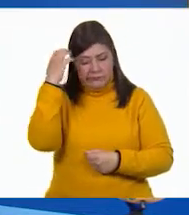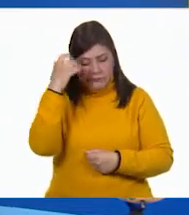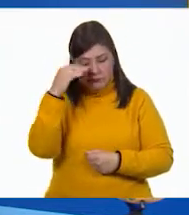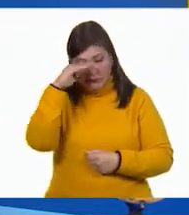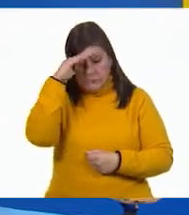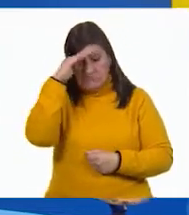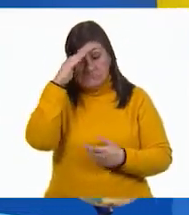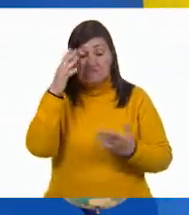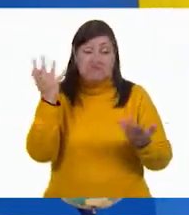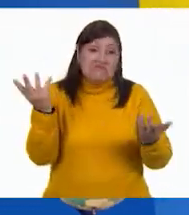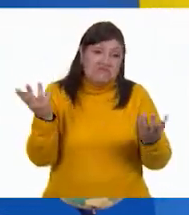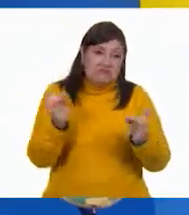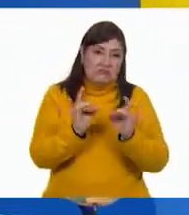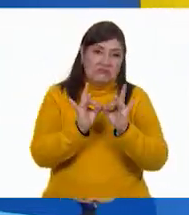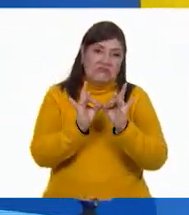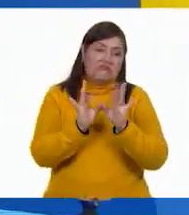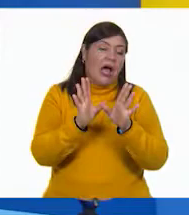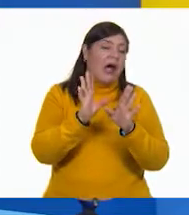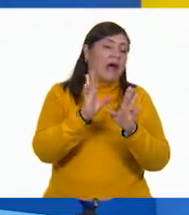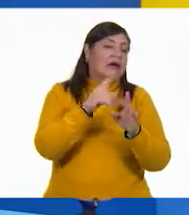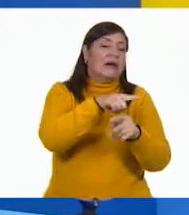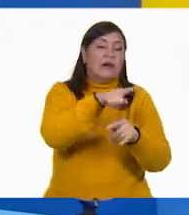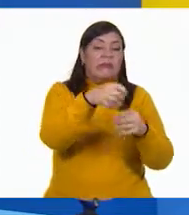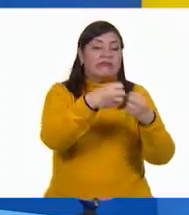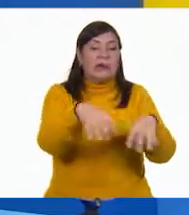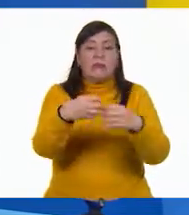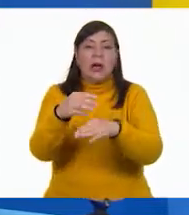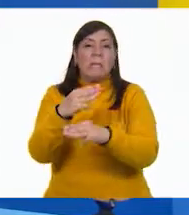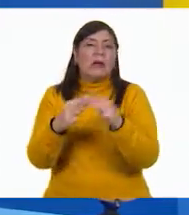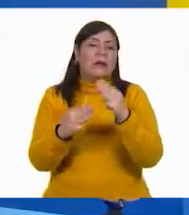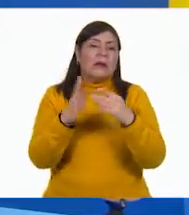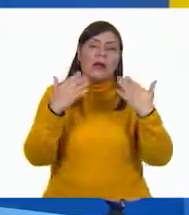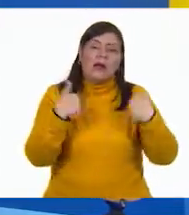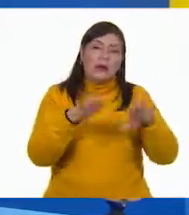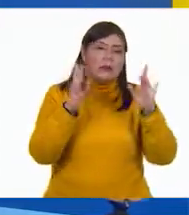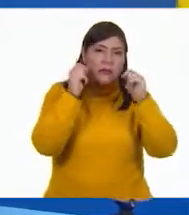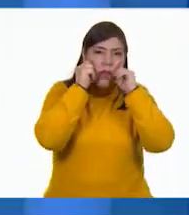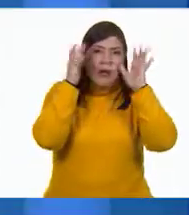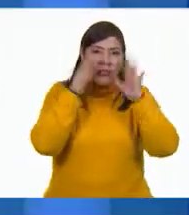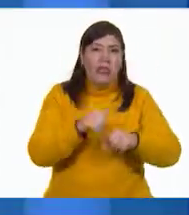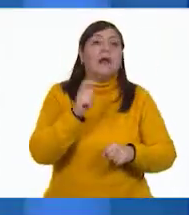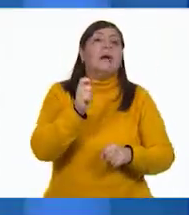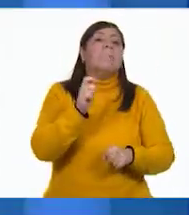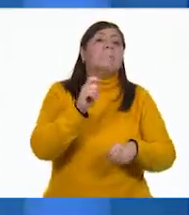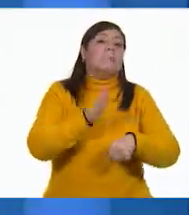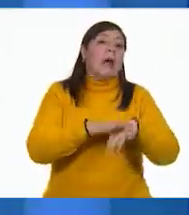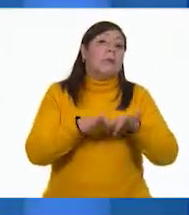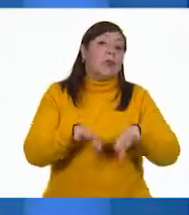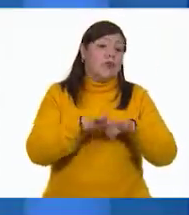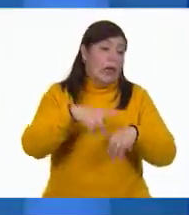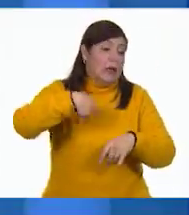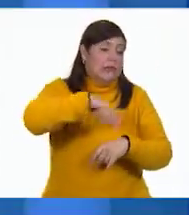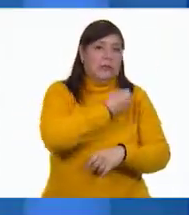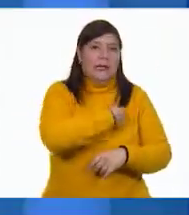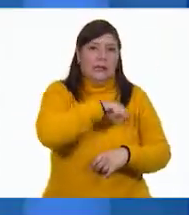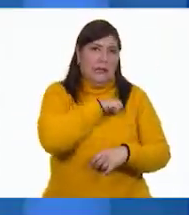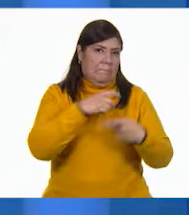cuenta que afortunadamente eran cosas materiales y que nadie salió lastimado. Esa sorpresa no me gustó mucho, Esteban. Lo sé.